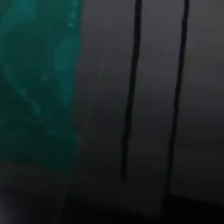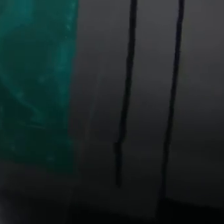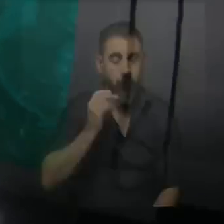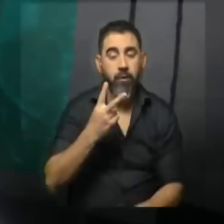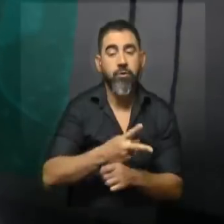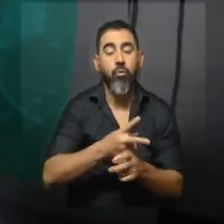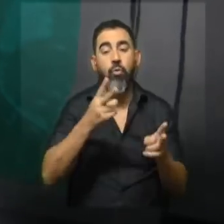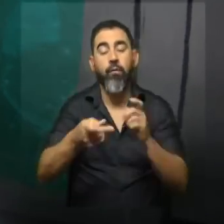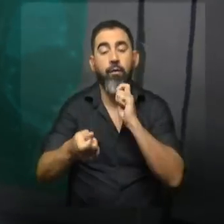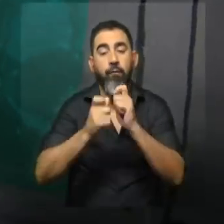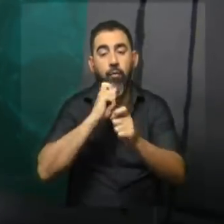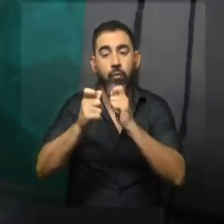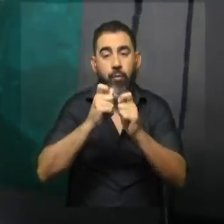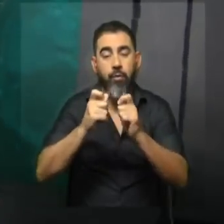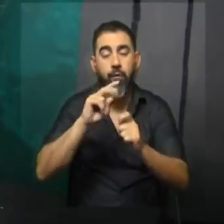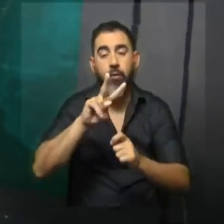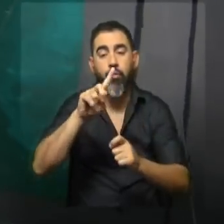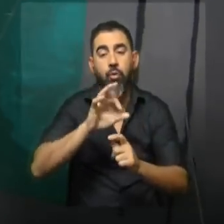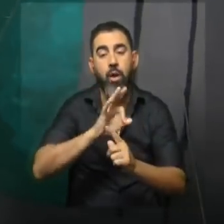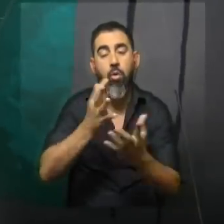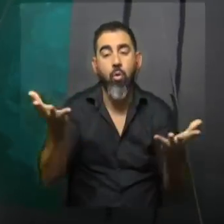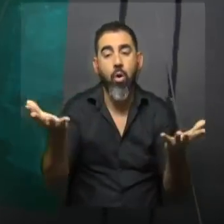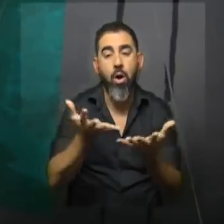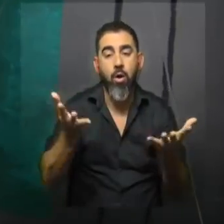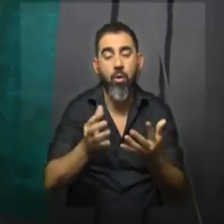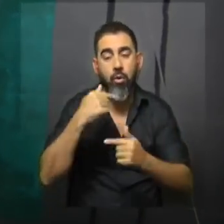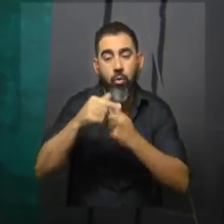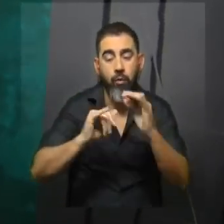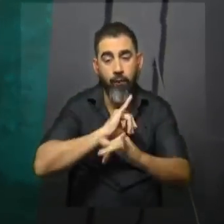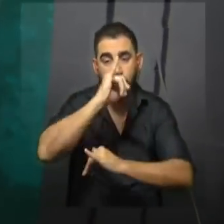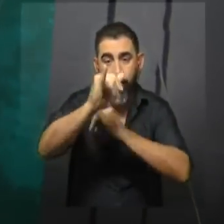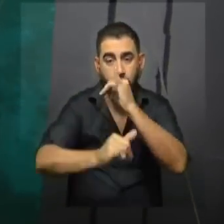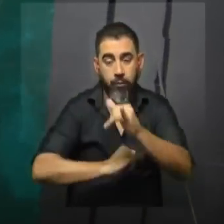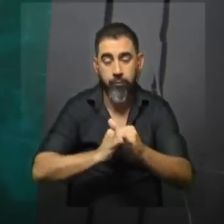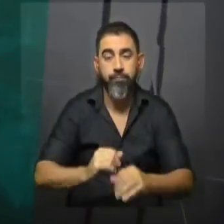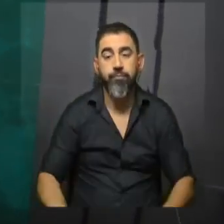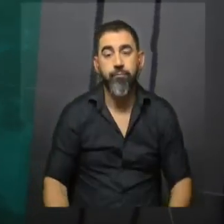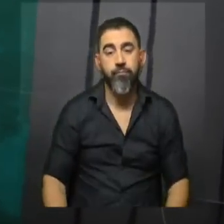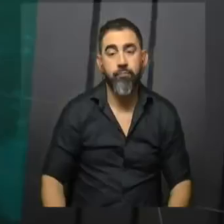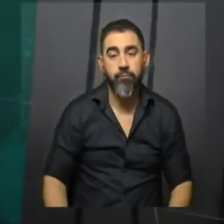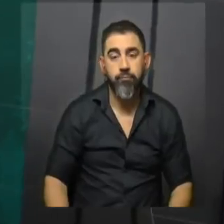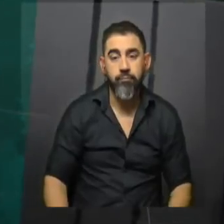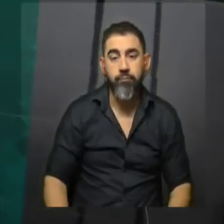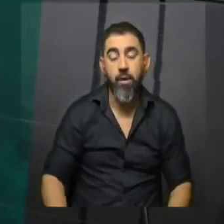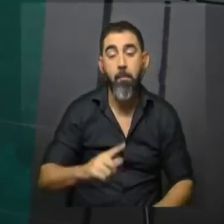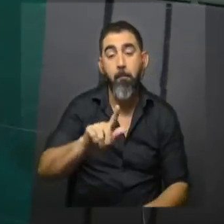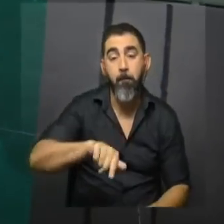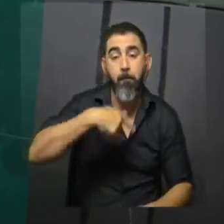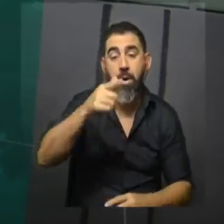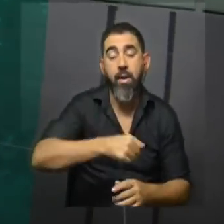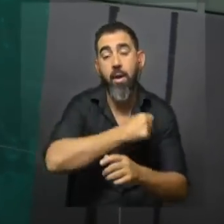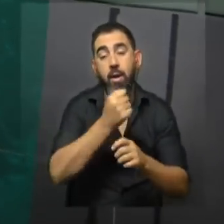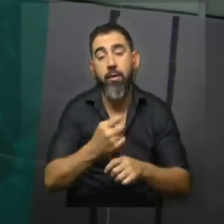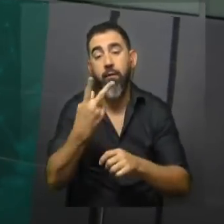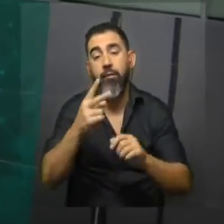Segundo bloque de MB de Noticias, 21 grados la temperatura, seguimos avanzando en la información. Les contamos que desde mañana y hasta el